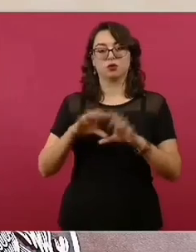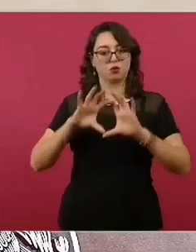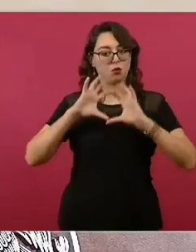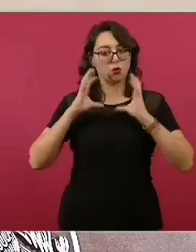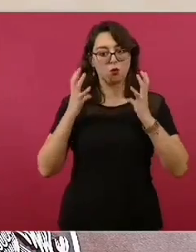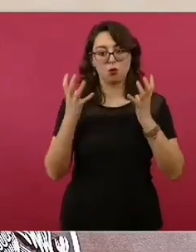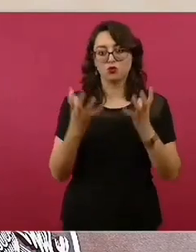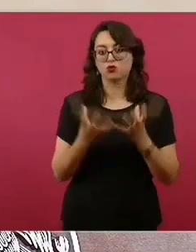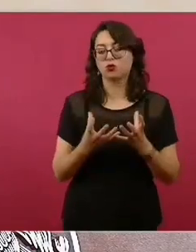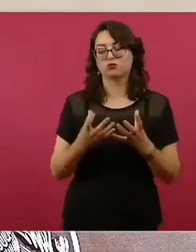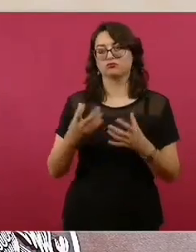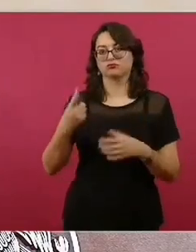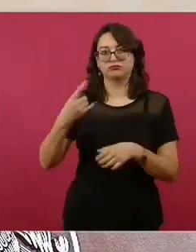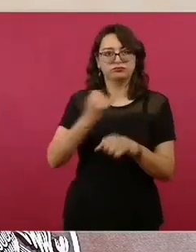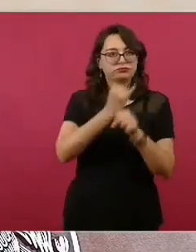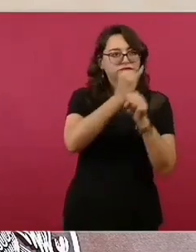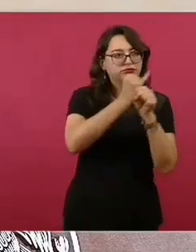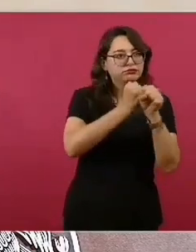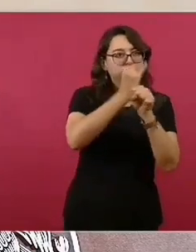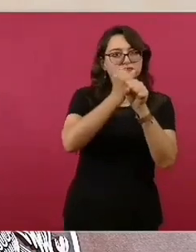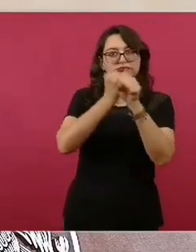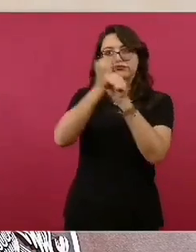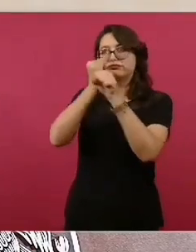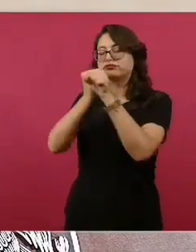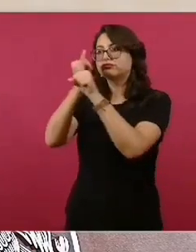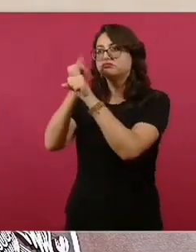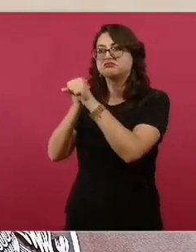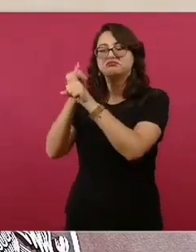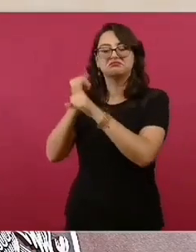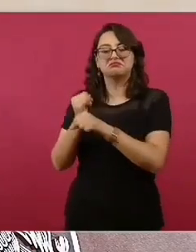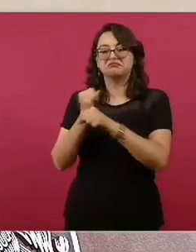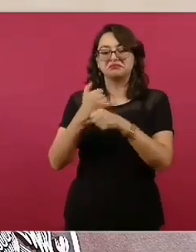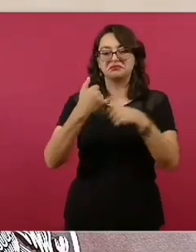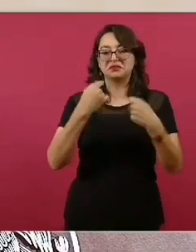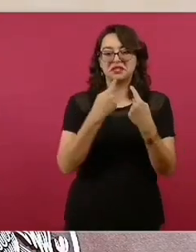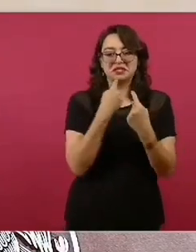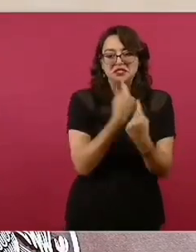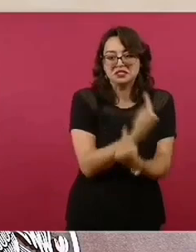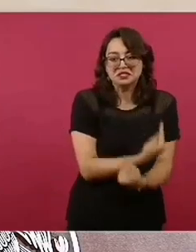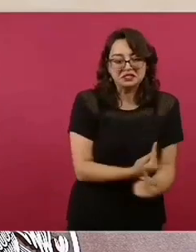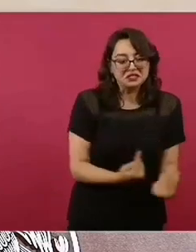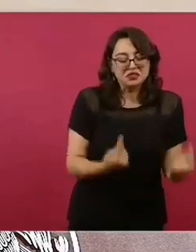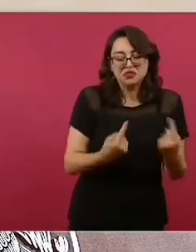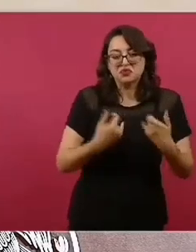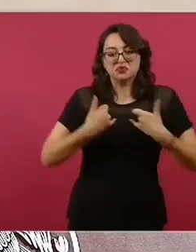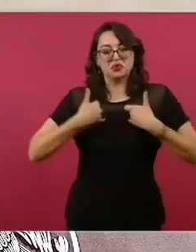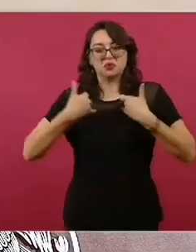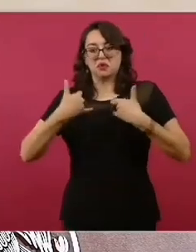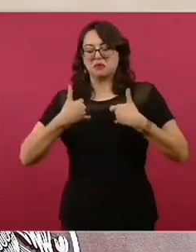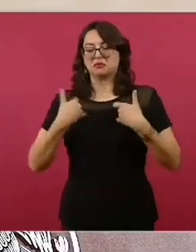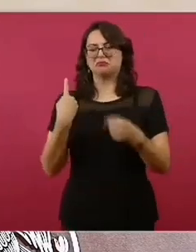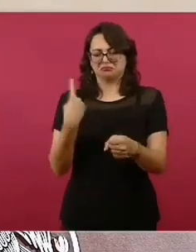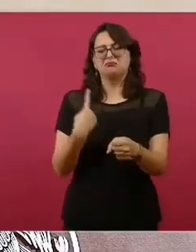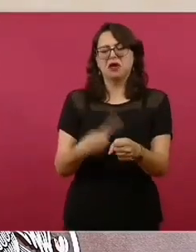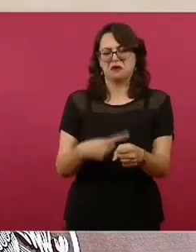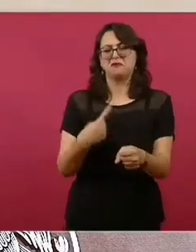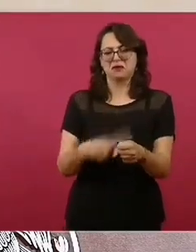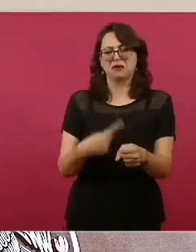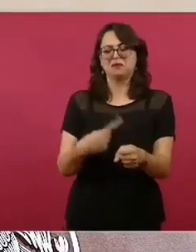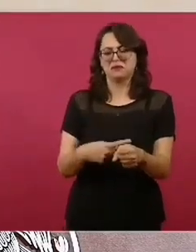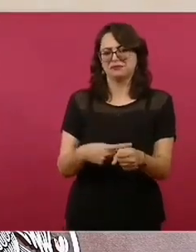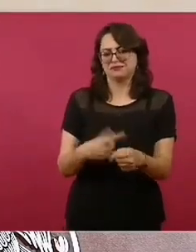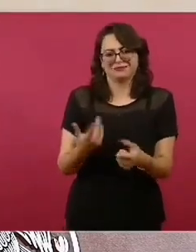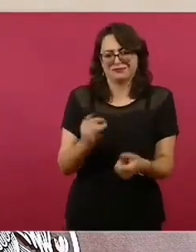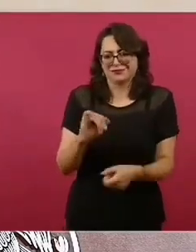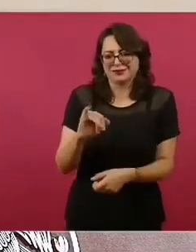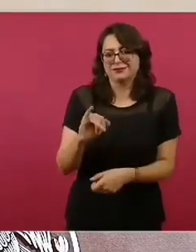seguimiento que hicimos durante la epidemia y son prácticamente idénticos a los que hay en otras partes del mundo. Las personas jóvenes tienen un riesgo muy, muy bajo,